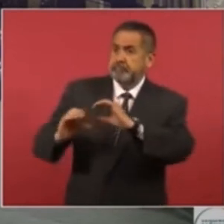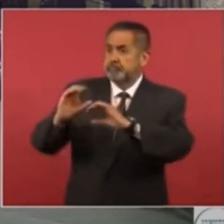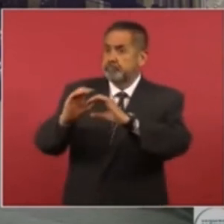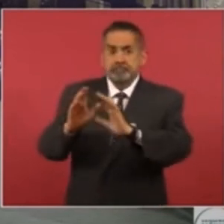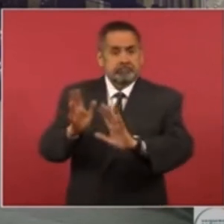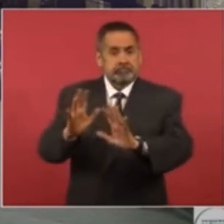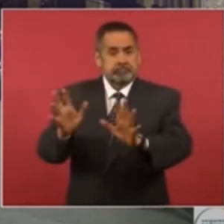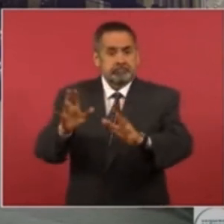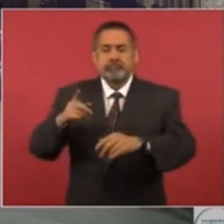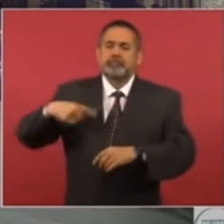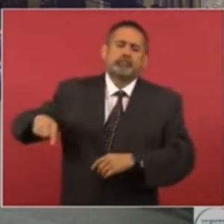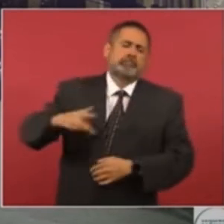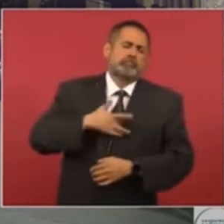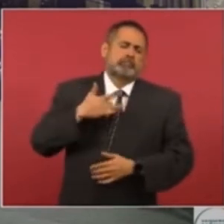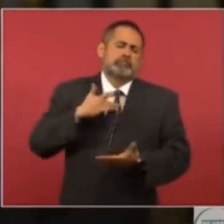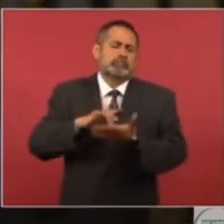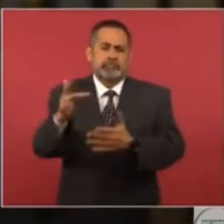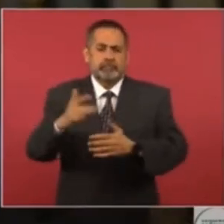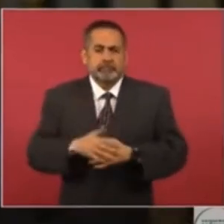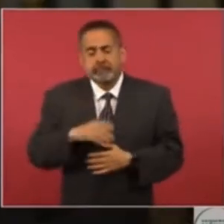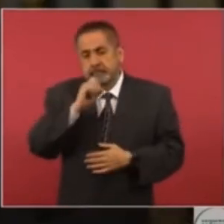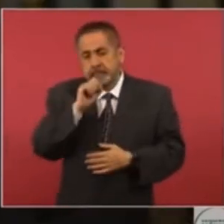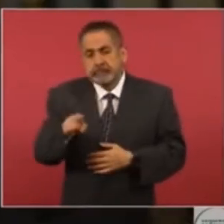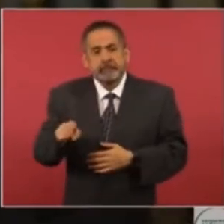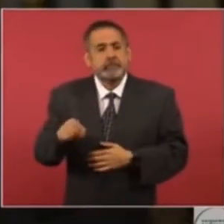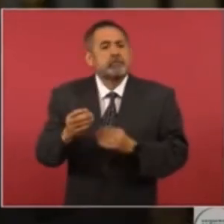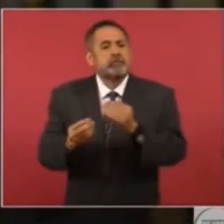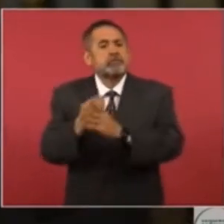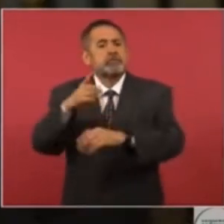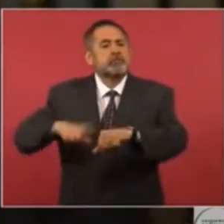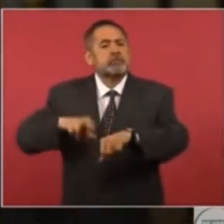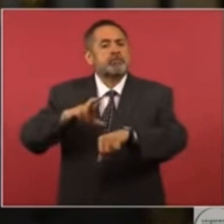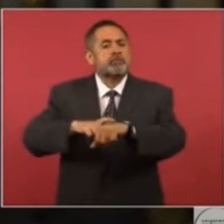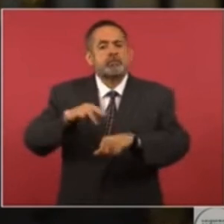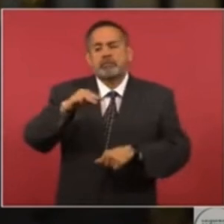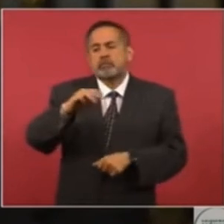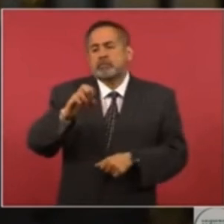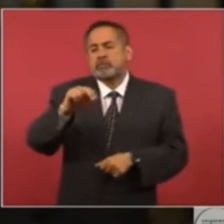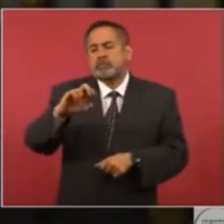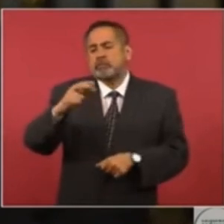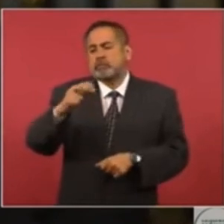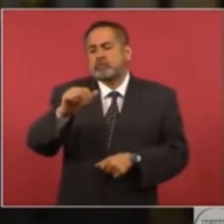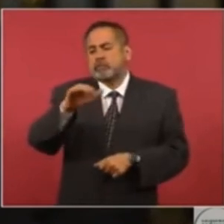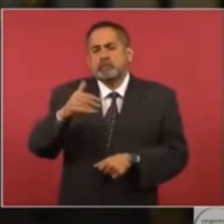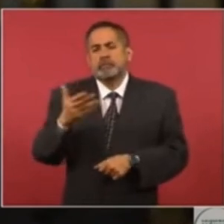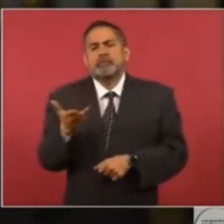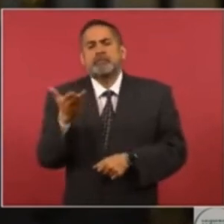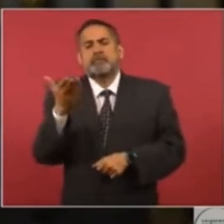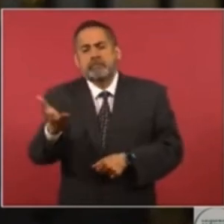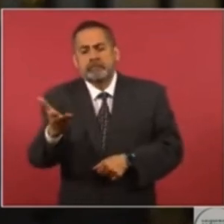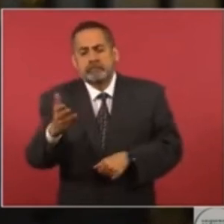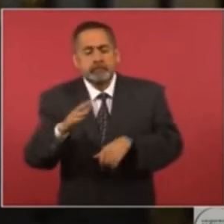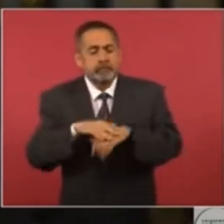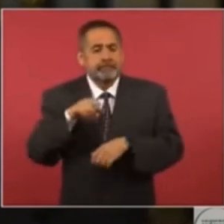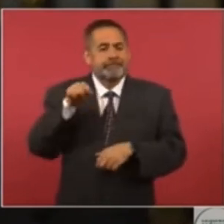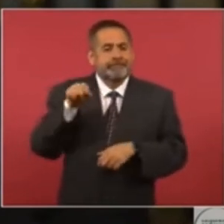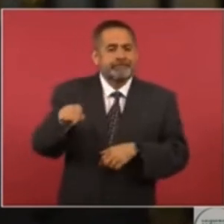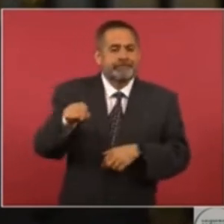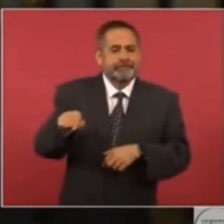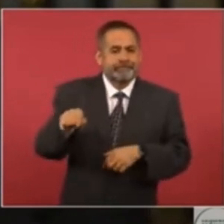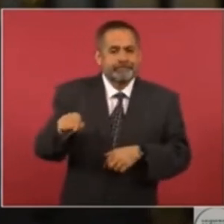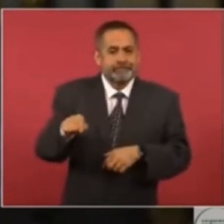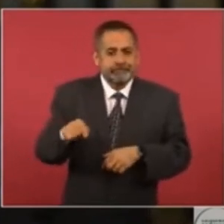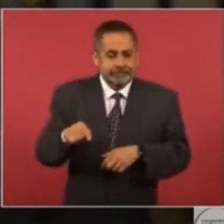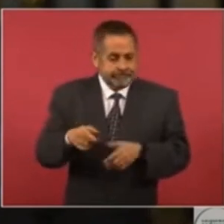han metido una petición con el nuevo gobernador, Julio Menchaca, porque bueno, no se ha terminado el